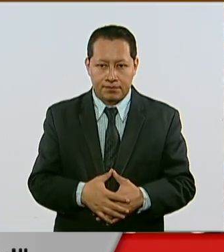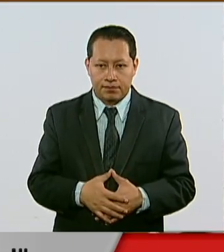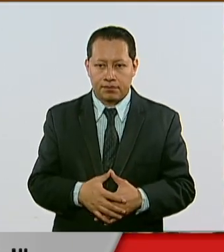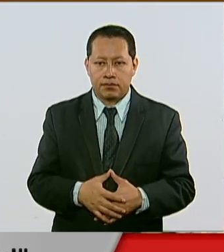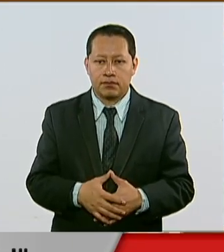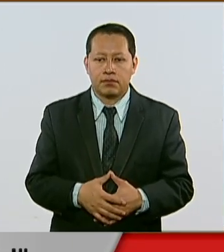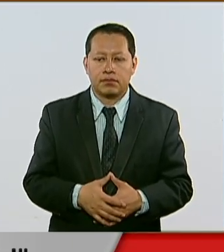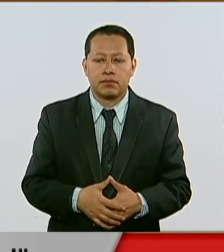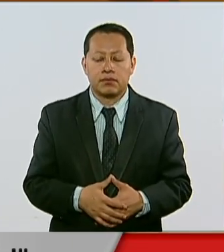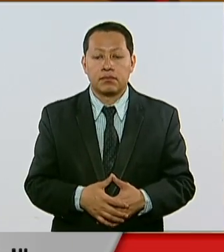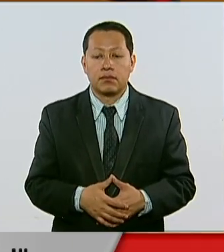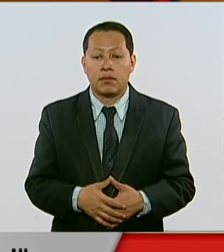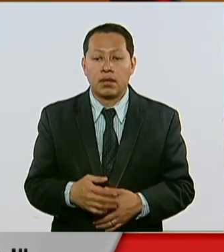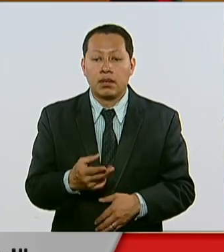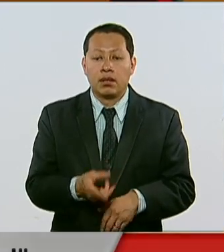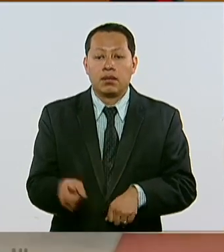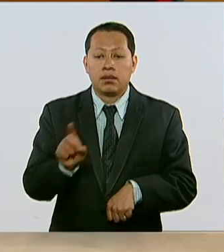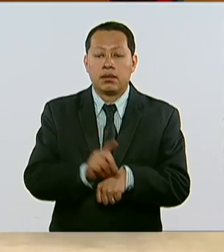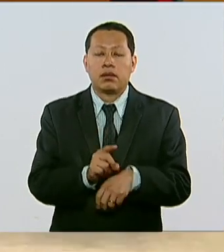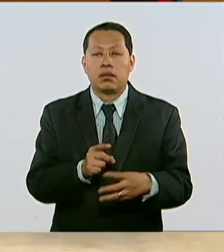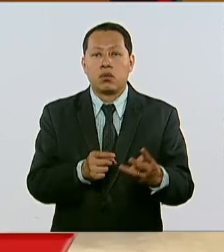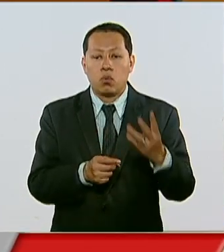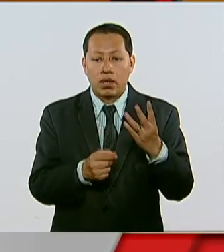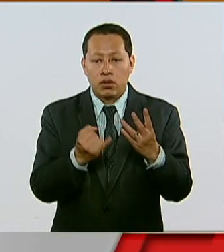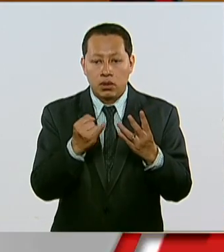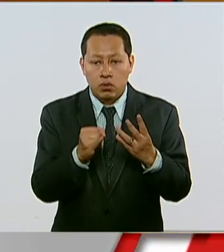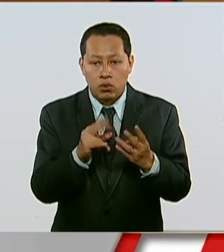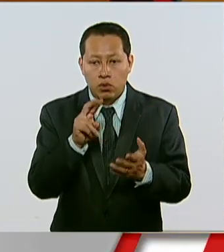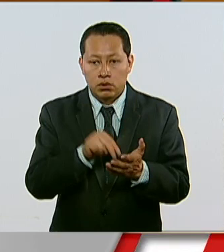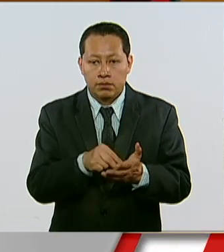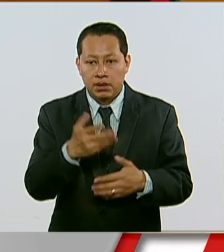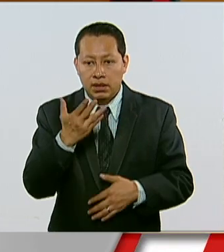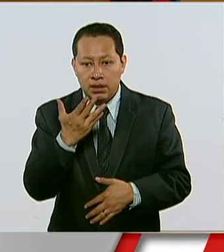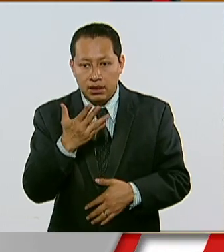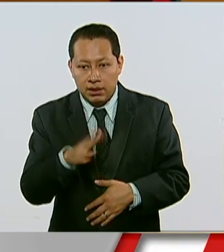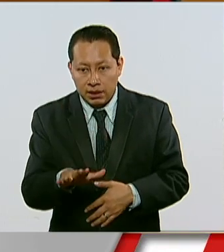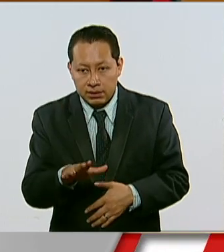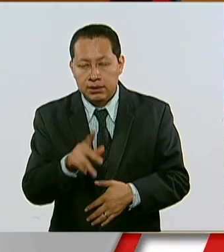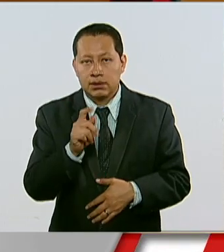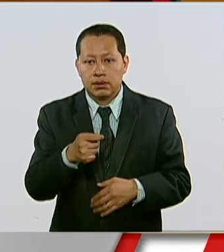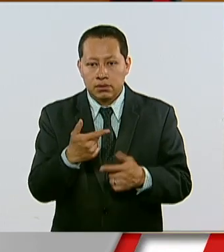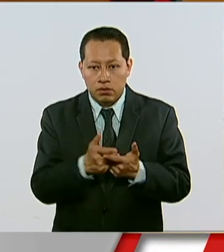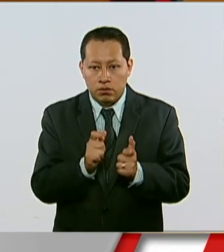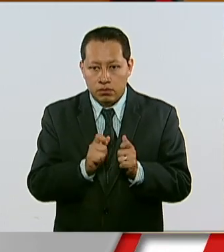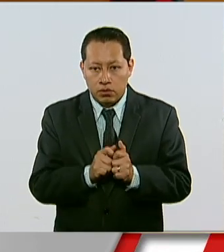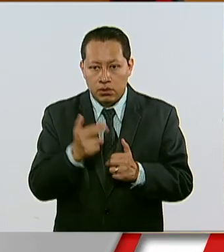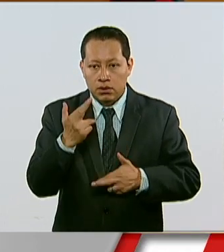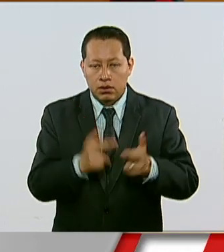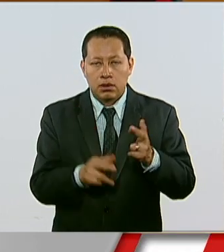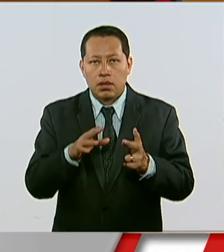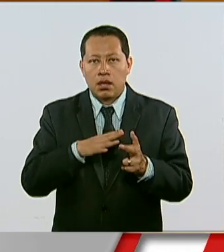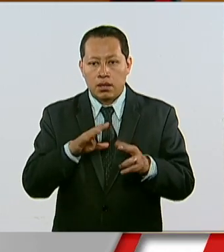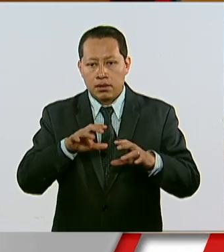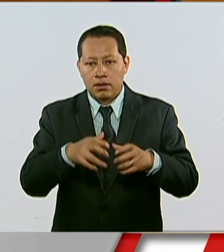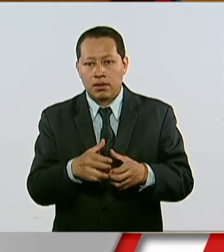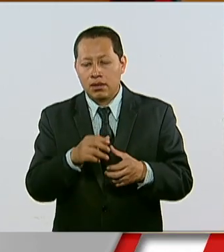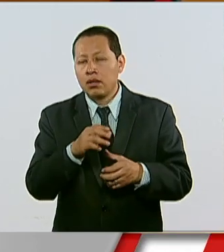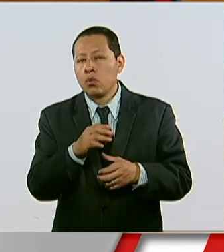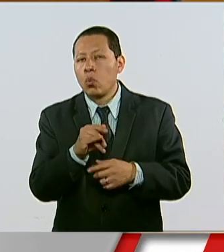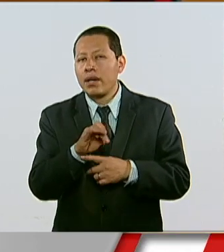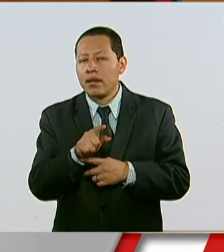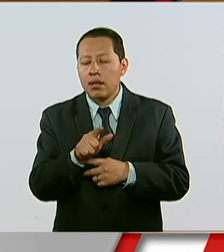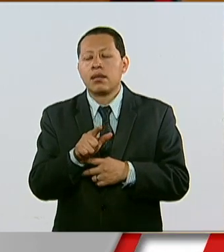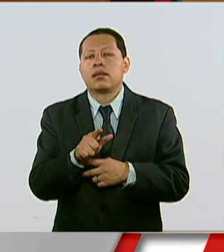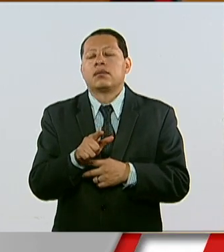La madrugada del 4 de junio del 2010, un grupo rebelde tomó el cuartel de la Guardia Nacional con la